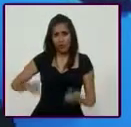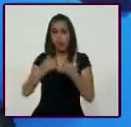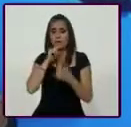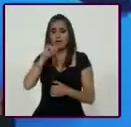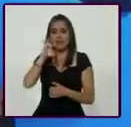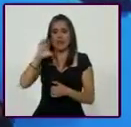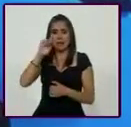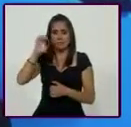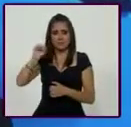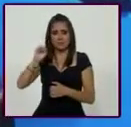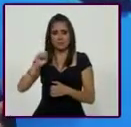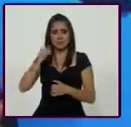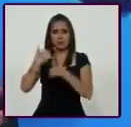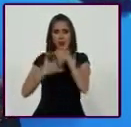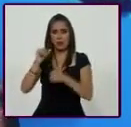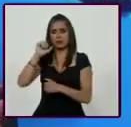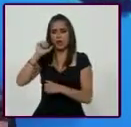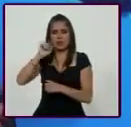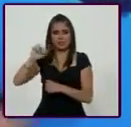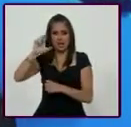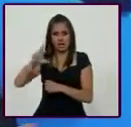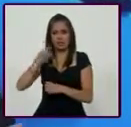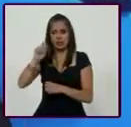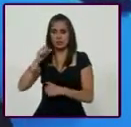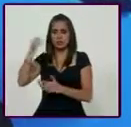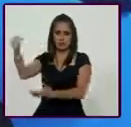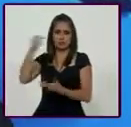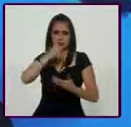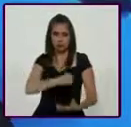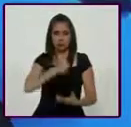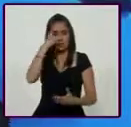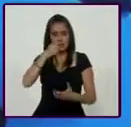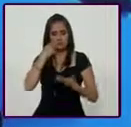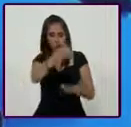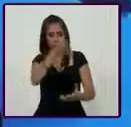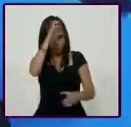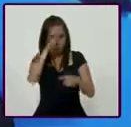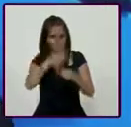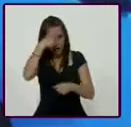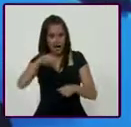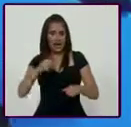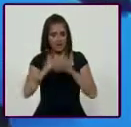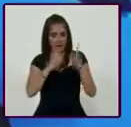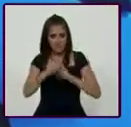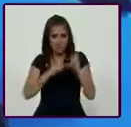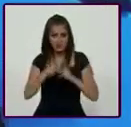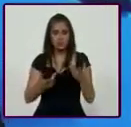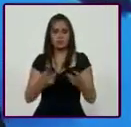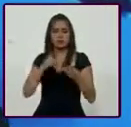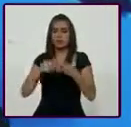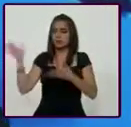del IEPS, de los Juegos de Azar, debiese dedicarse todo ese impuesto al deporte y a la cultura física, a los bienes